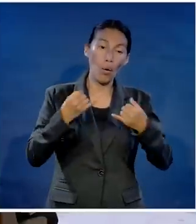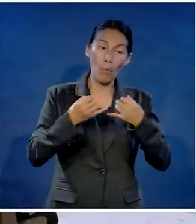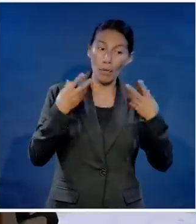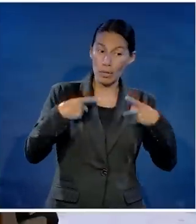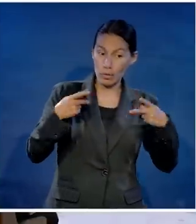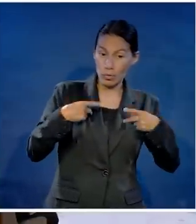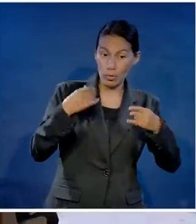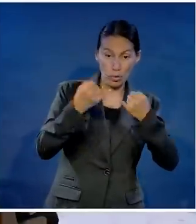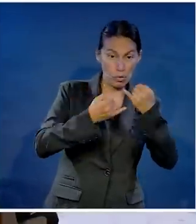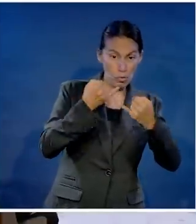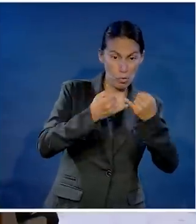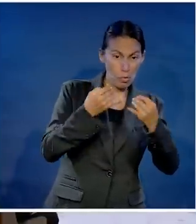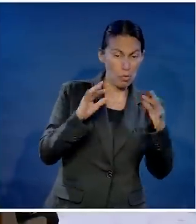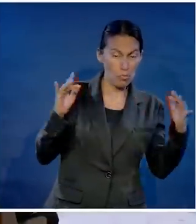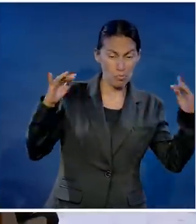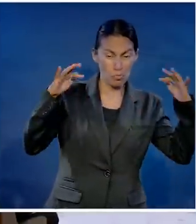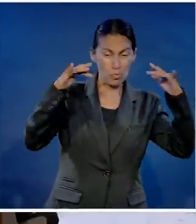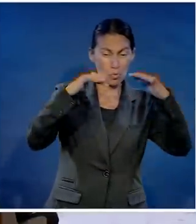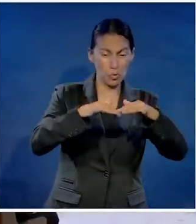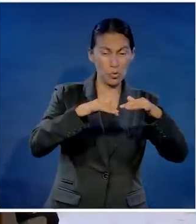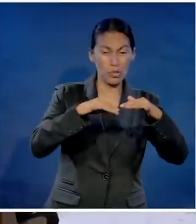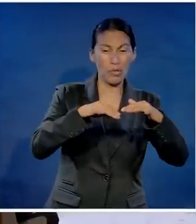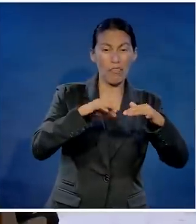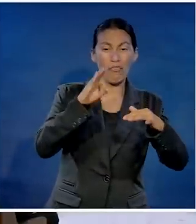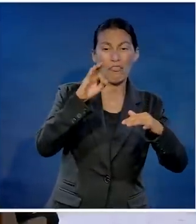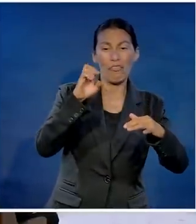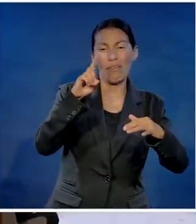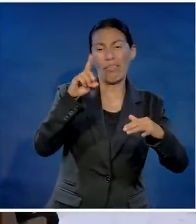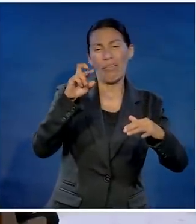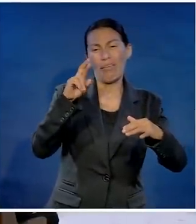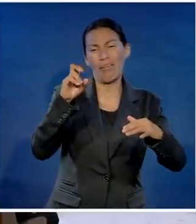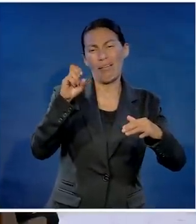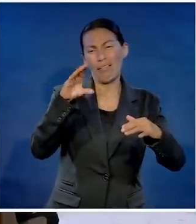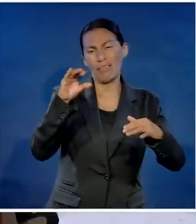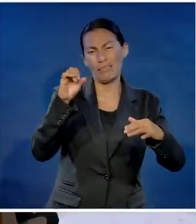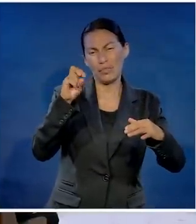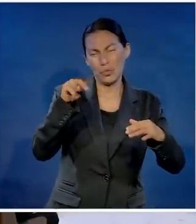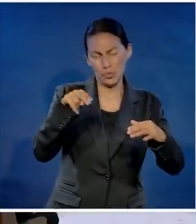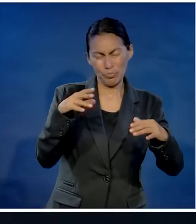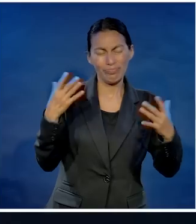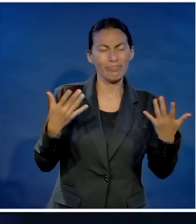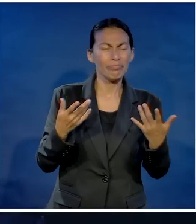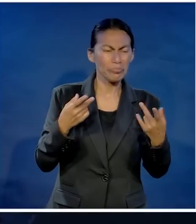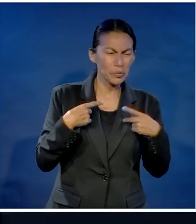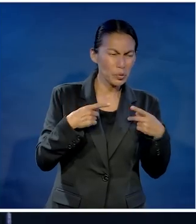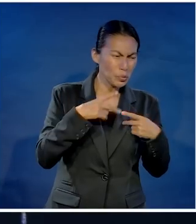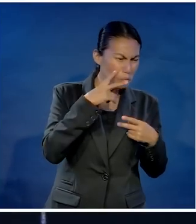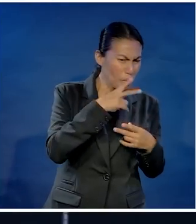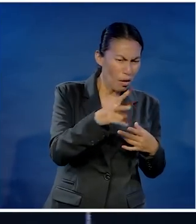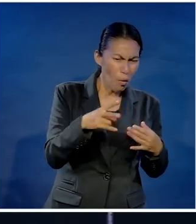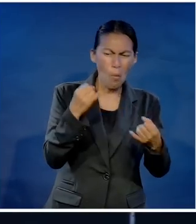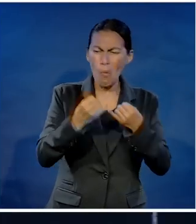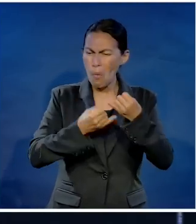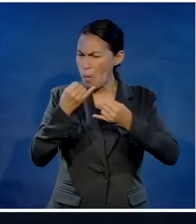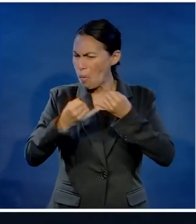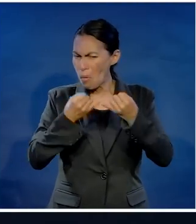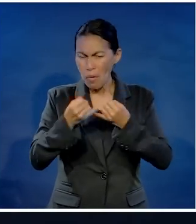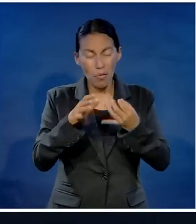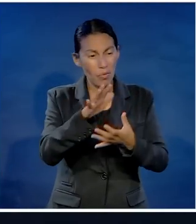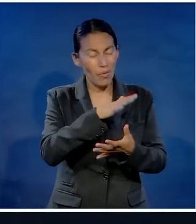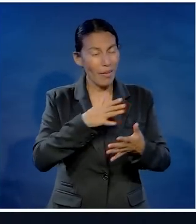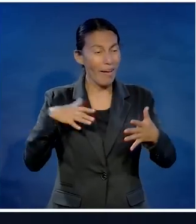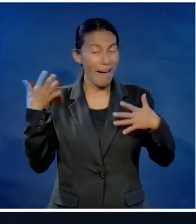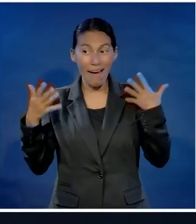Y una de las partes favoritas mías son los juegos sociales del sábado por la noche. Yo considero que este es el mejor momento para